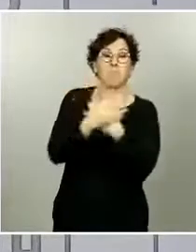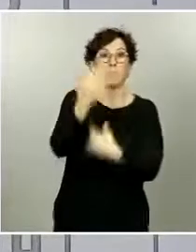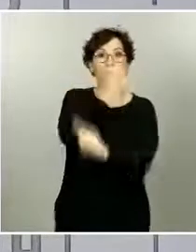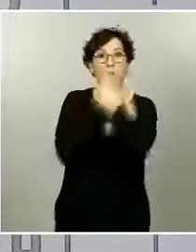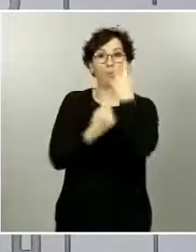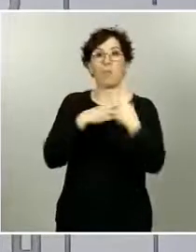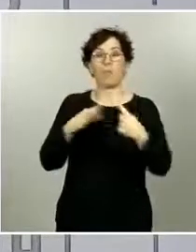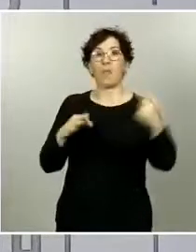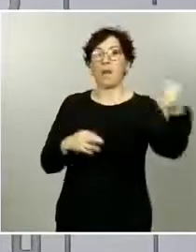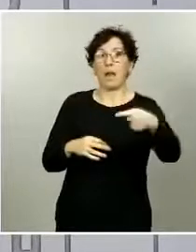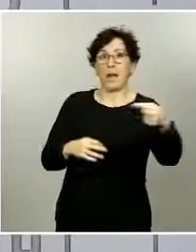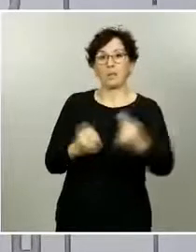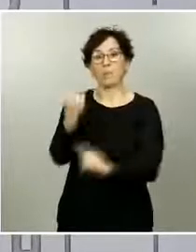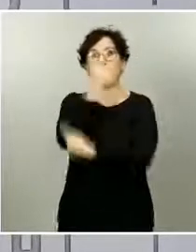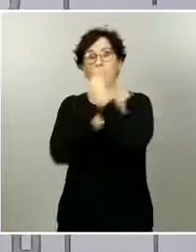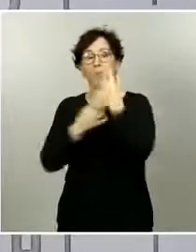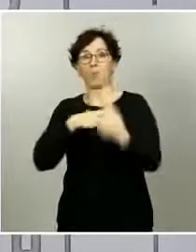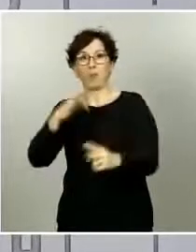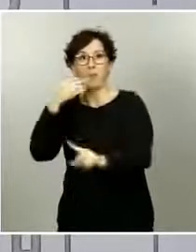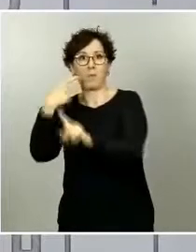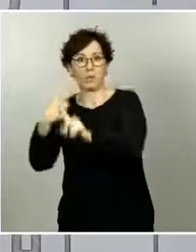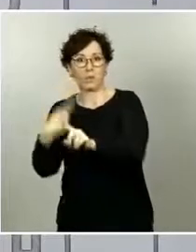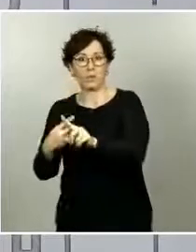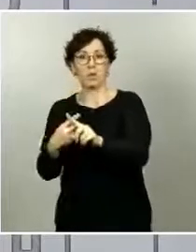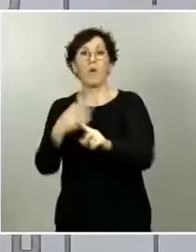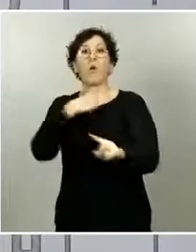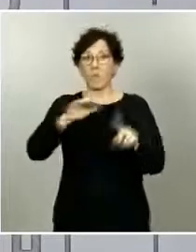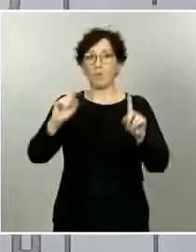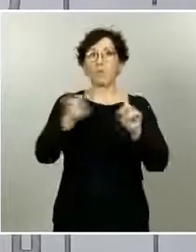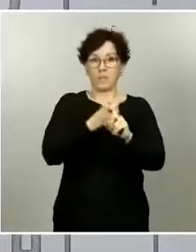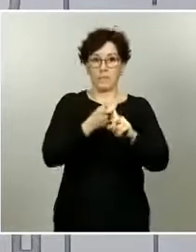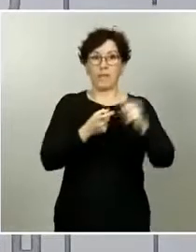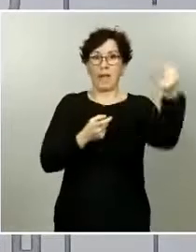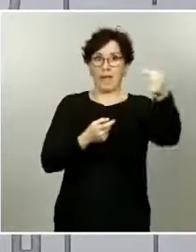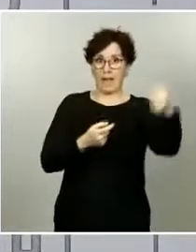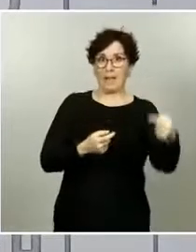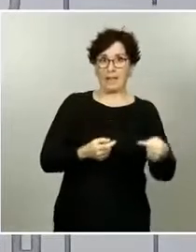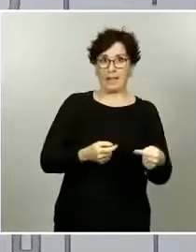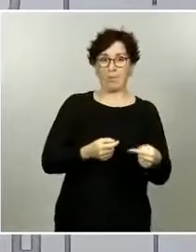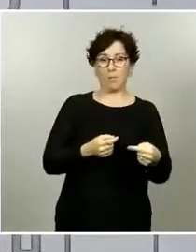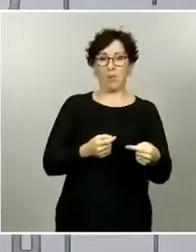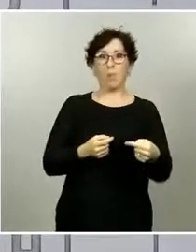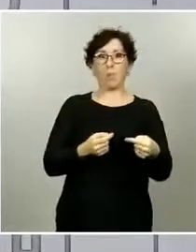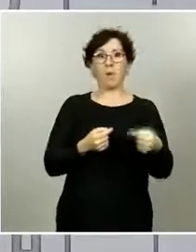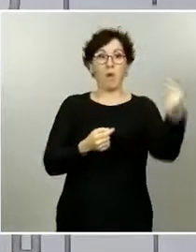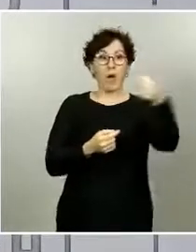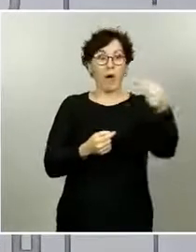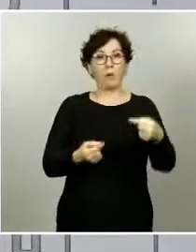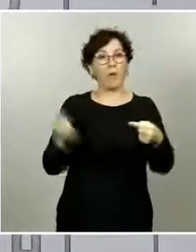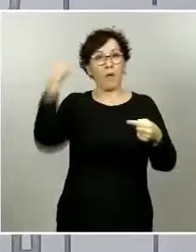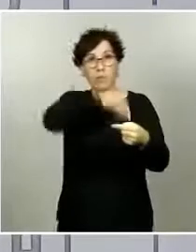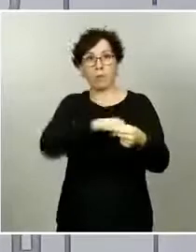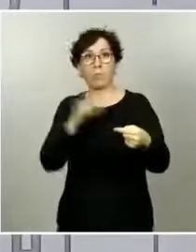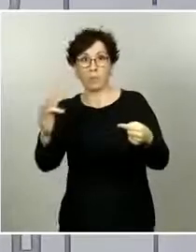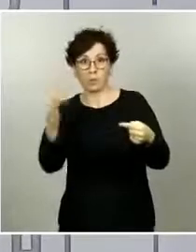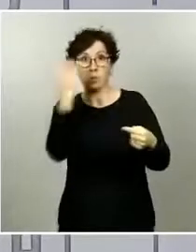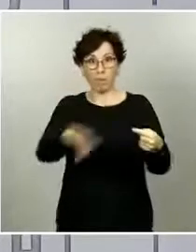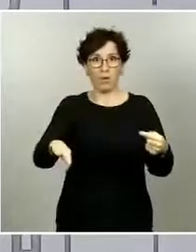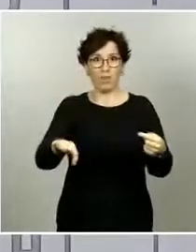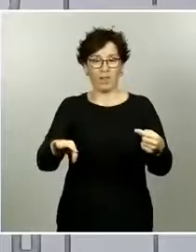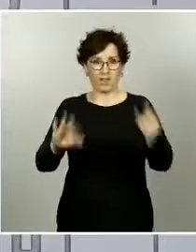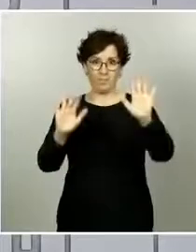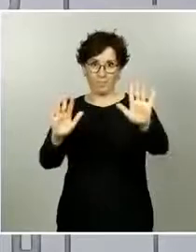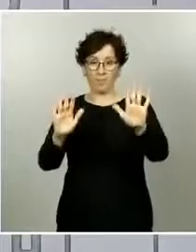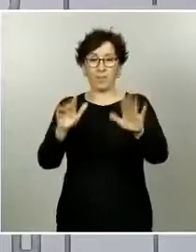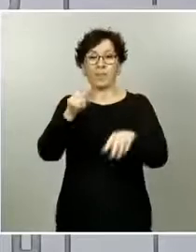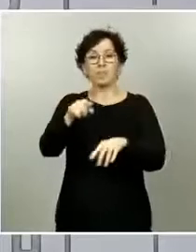pero también podemos detectar entre los positivos algunos que sean negativos y podemos detectar todos los casos negativos, pero entre los